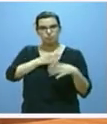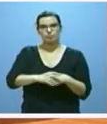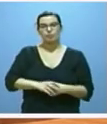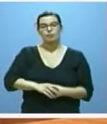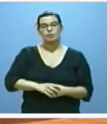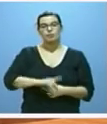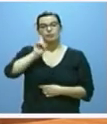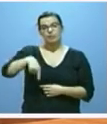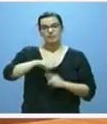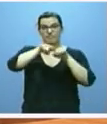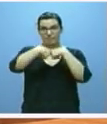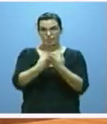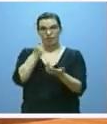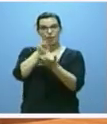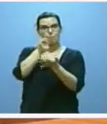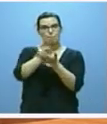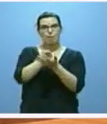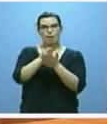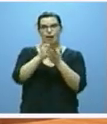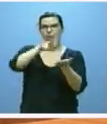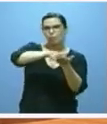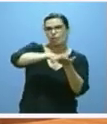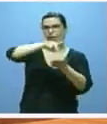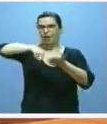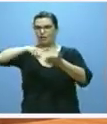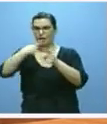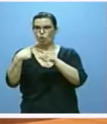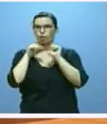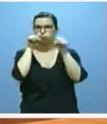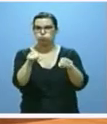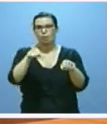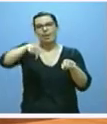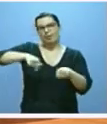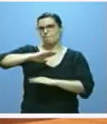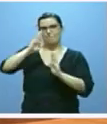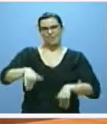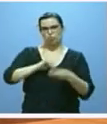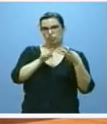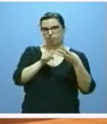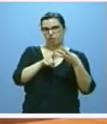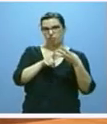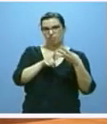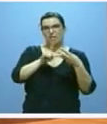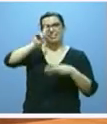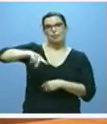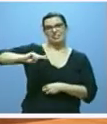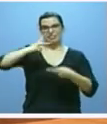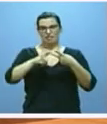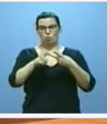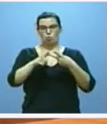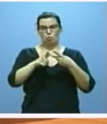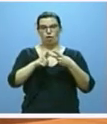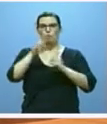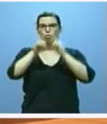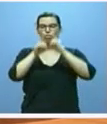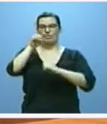retrasos en pagos relacionados con la vivienda. La segunda con menor tasa de pobreza energética y